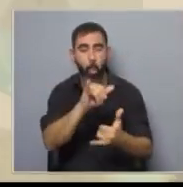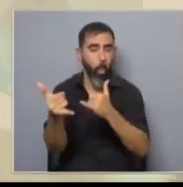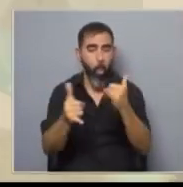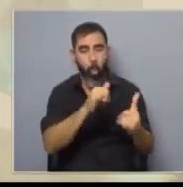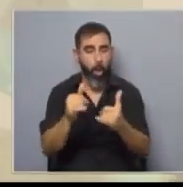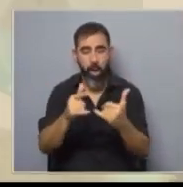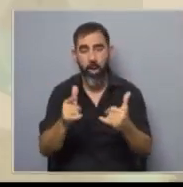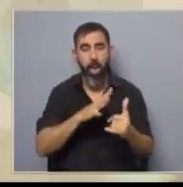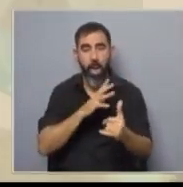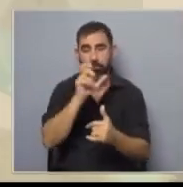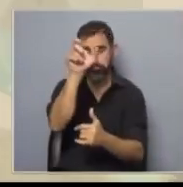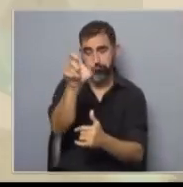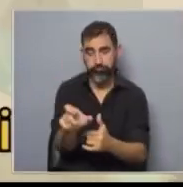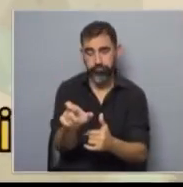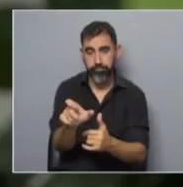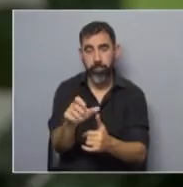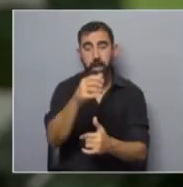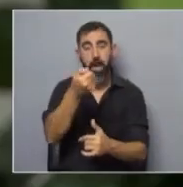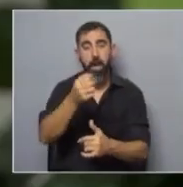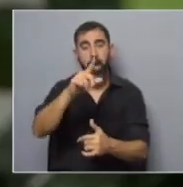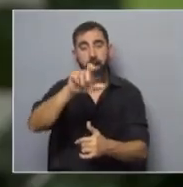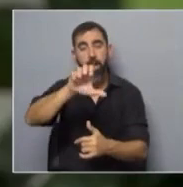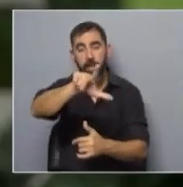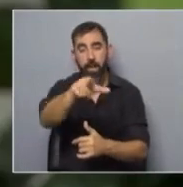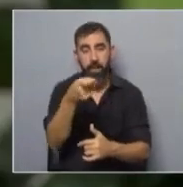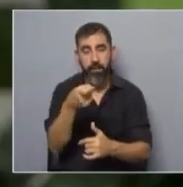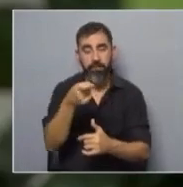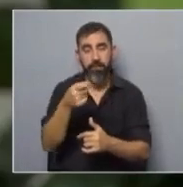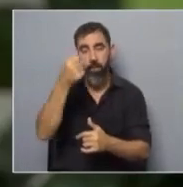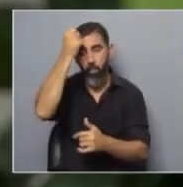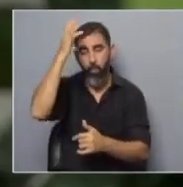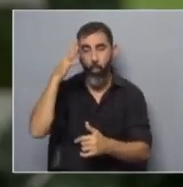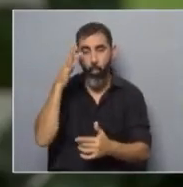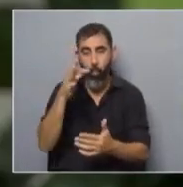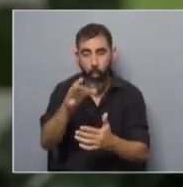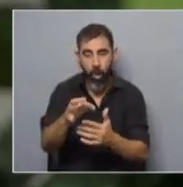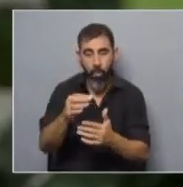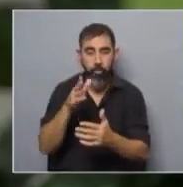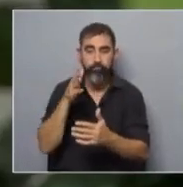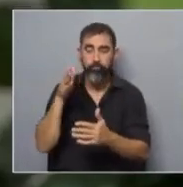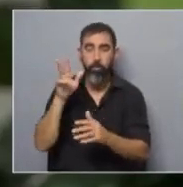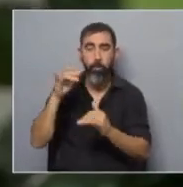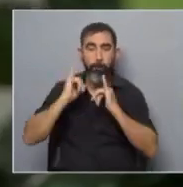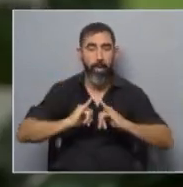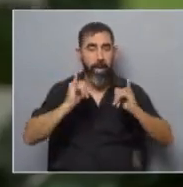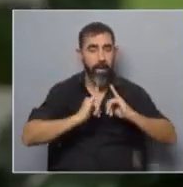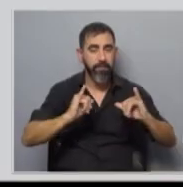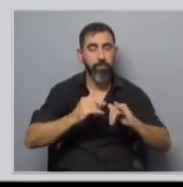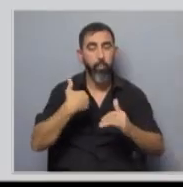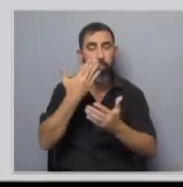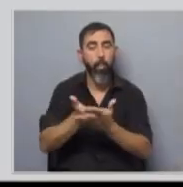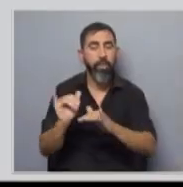cualquier videojuego, tiene un personaje que es Alex que recorre un pueblo y va proponiéndole al niño distintos juegos